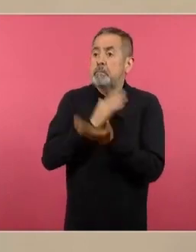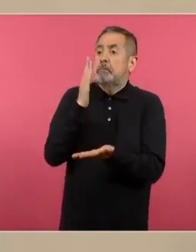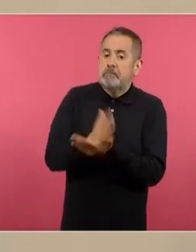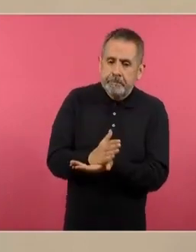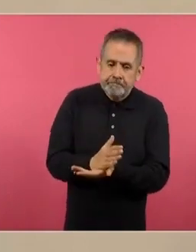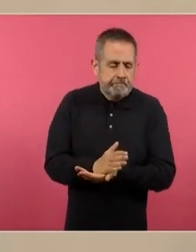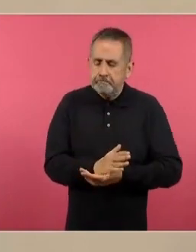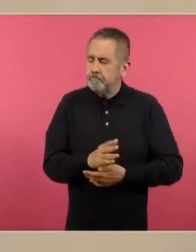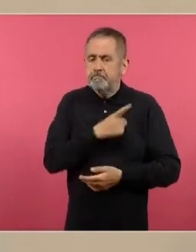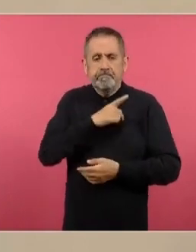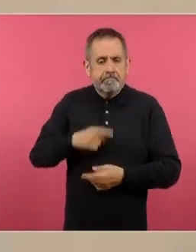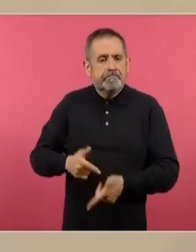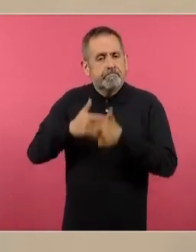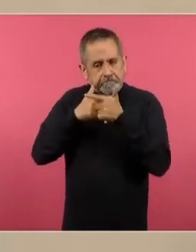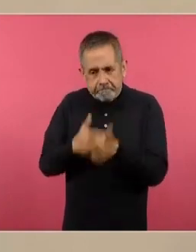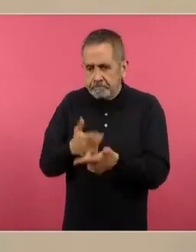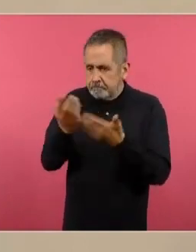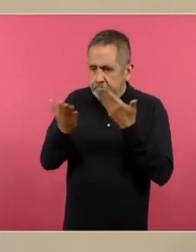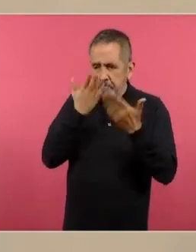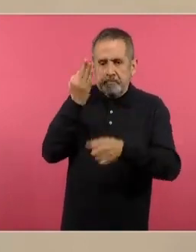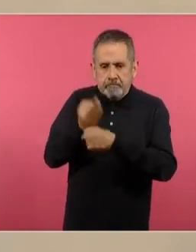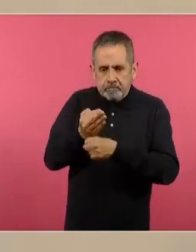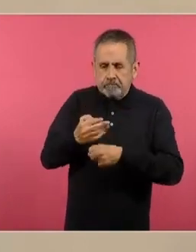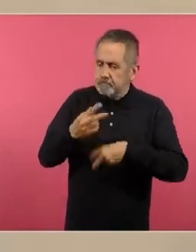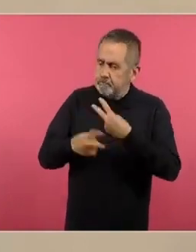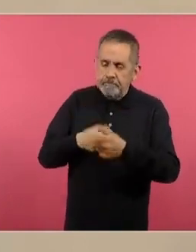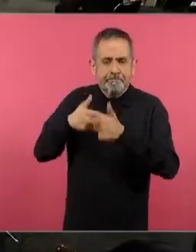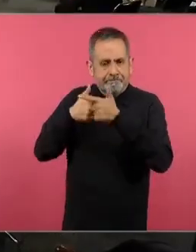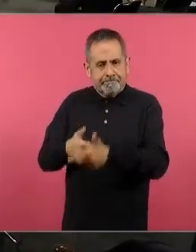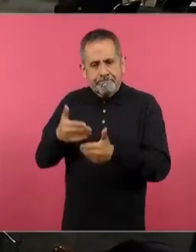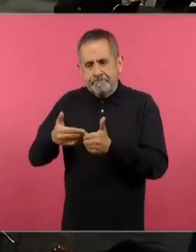atender a los estudiantes porque es el interés superior. Muchísimas gracias. Gracias. Gracias.